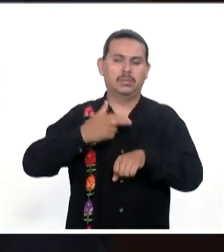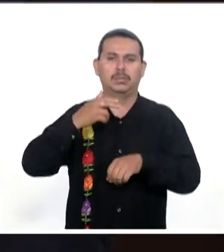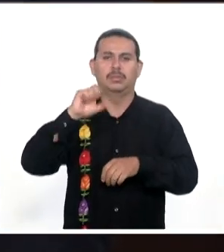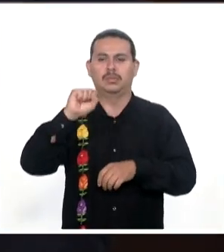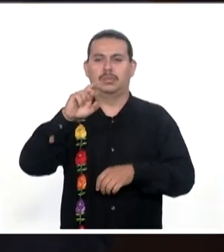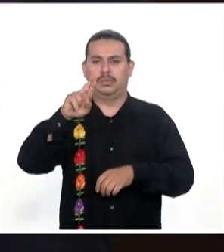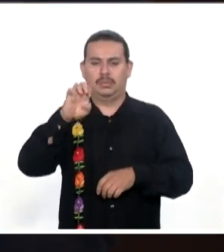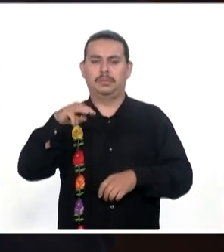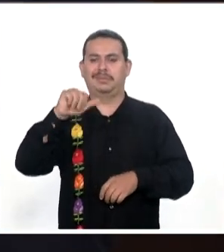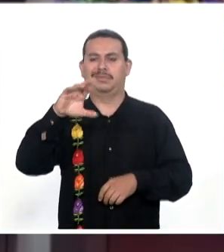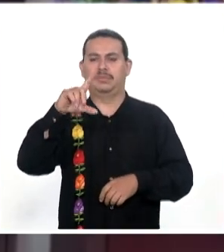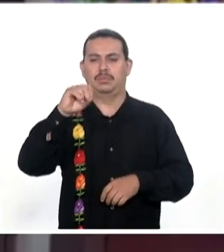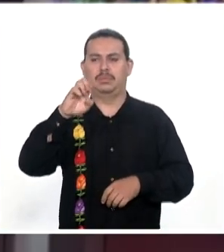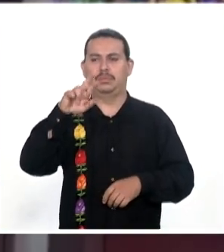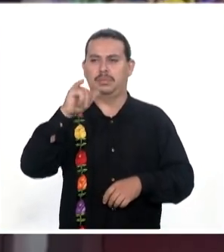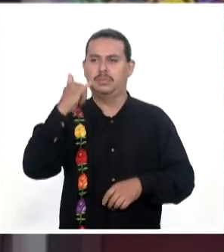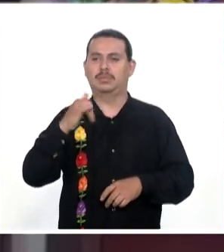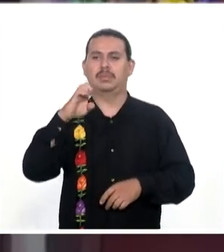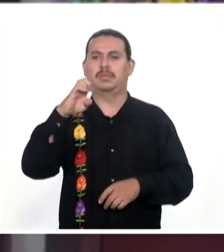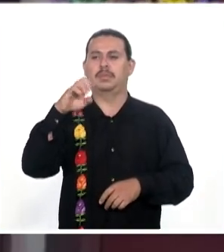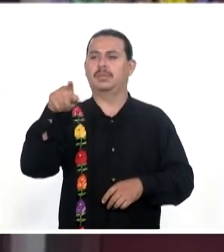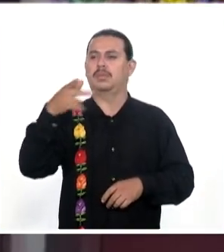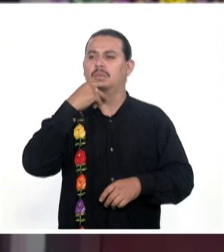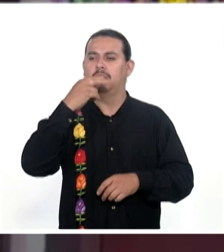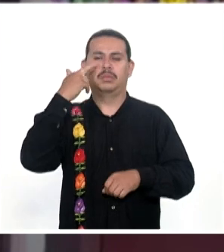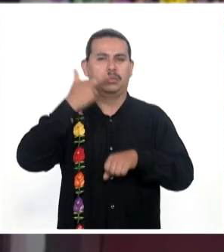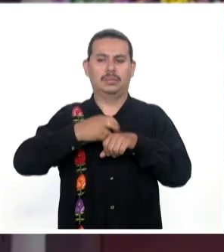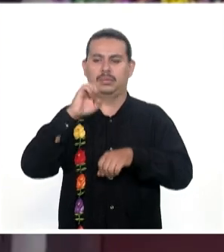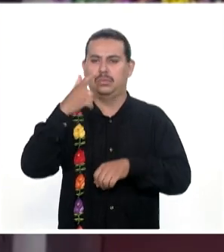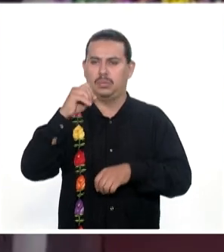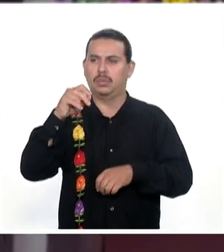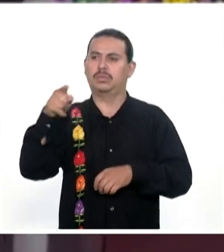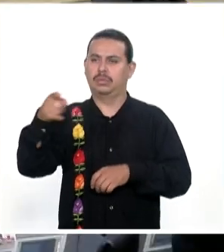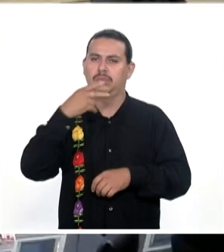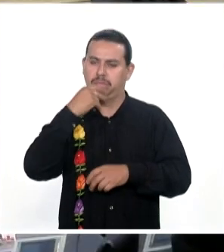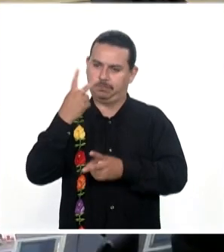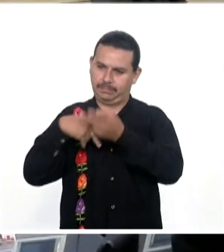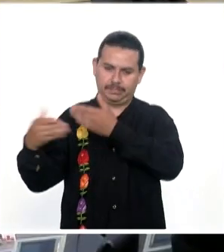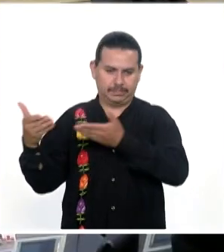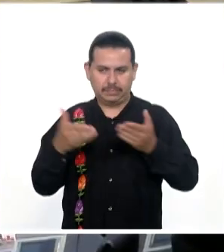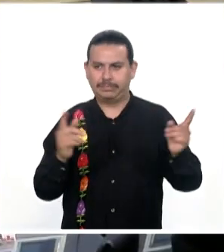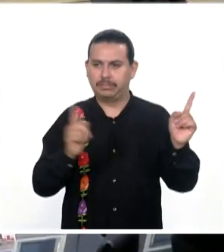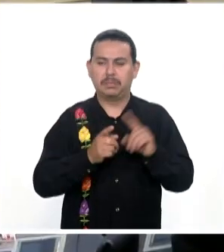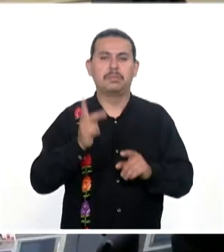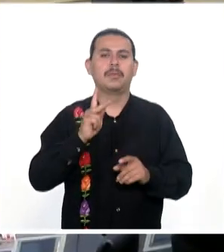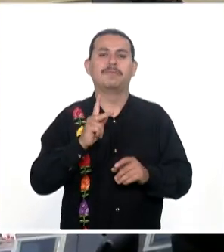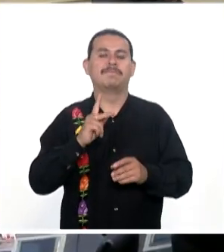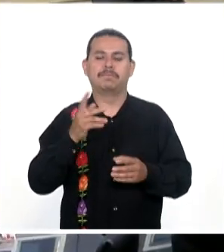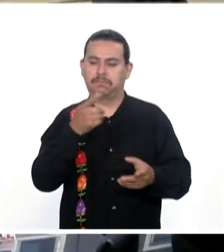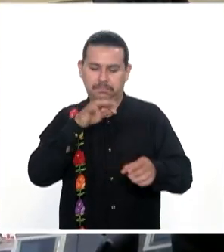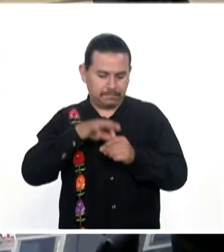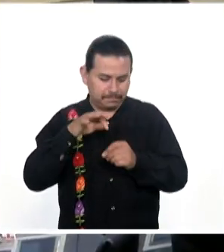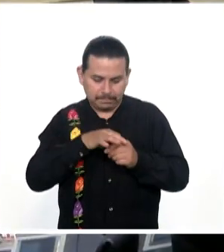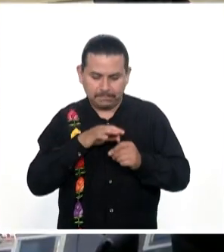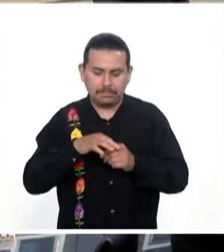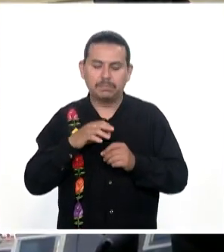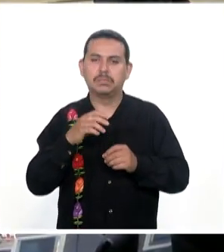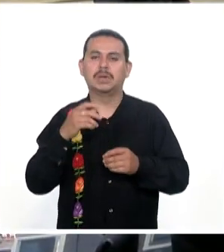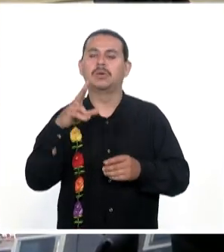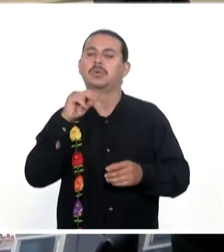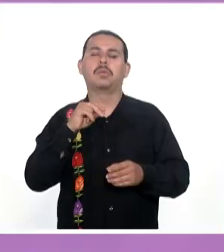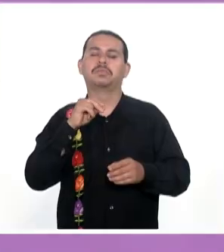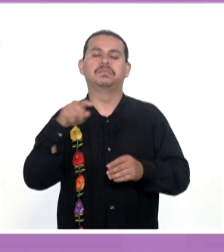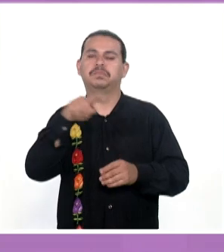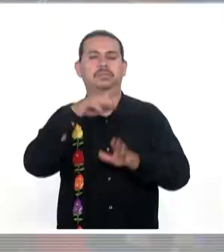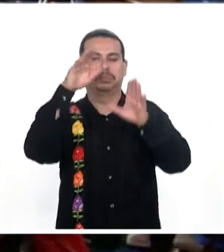Exteriores, Marcelo Ebrard, y Adán Augusto López, titular de la CEGOV, acudieran a comparecer. Sin embargo, no se avaló la comparecencia de los secretarios.